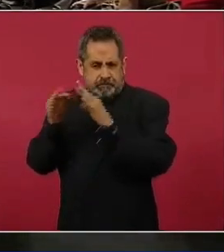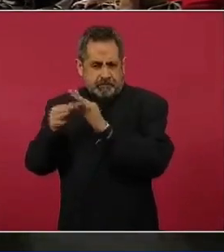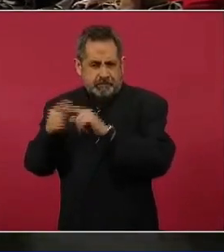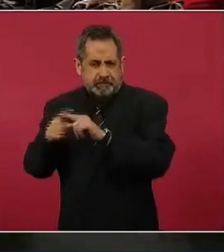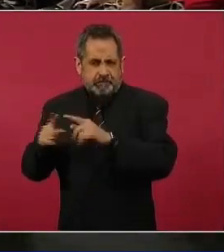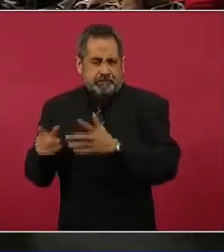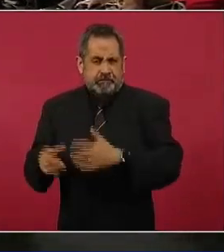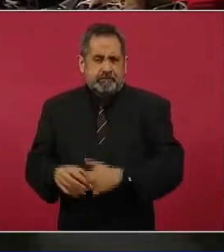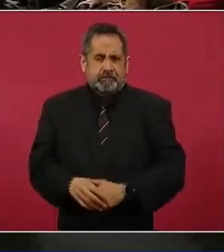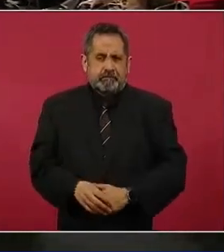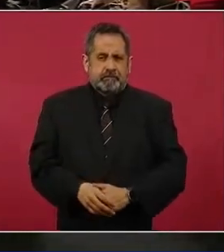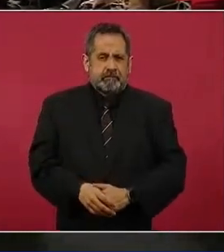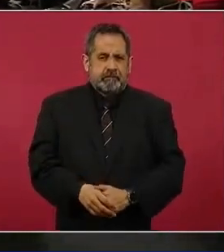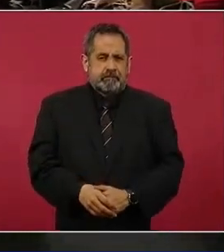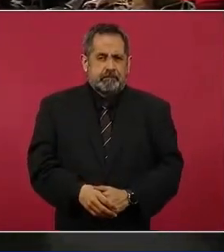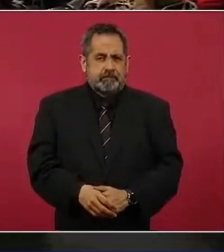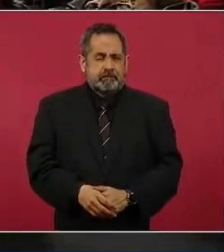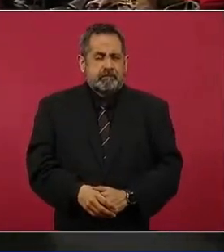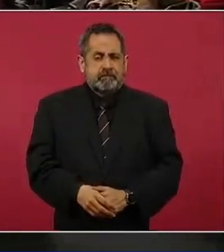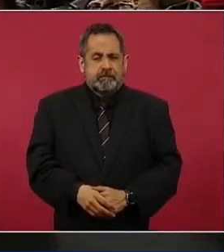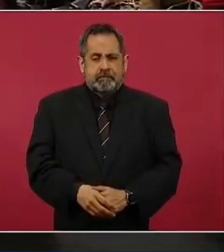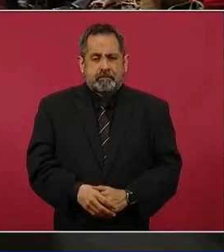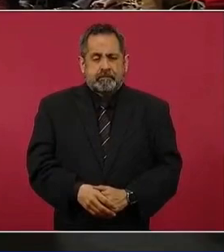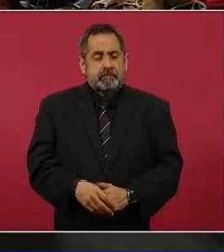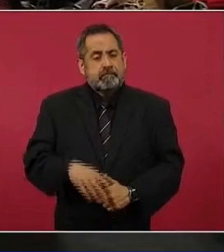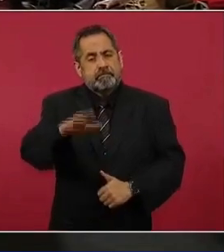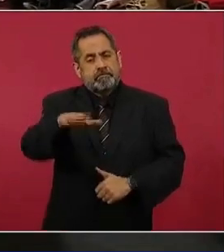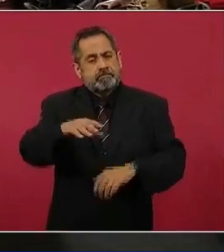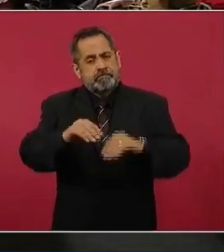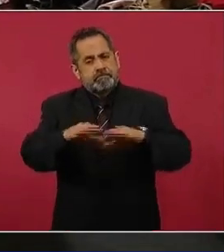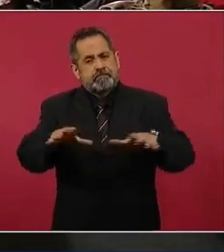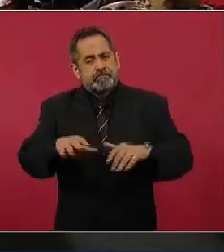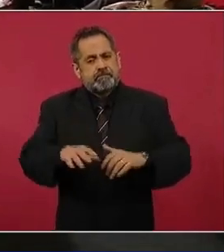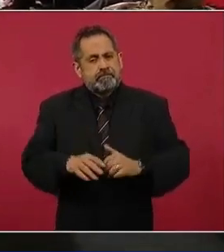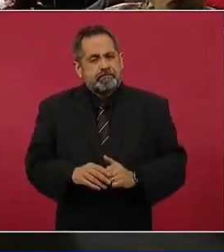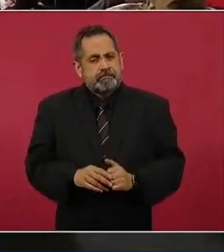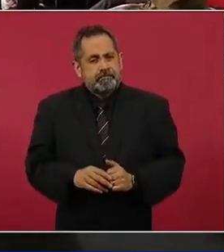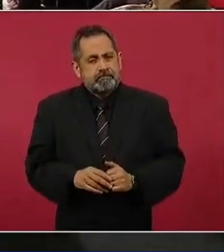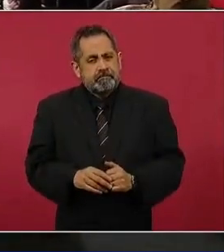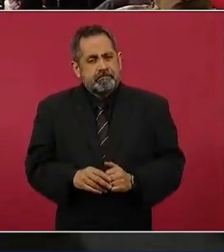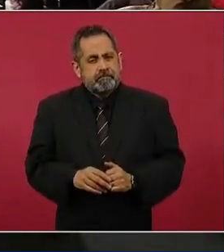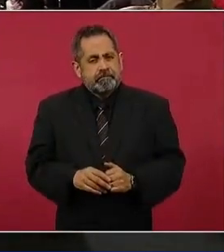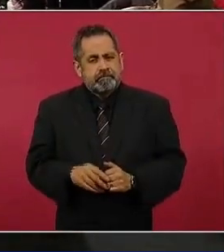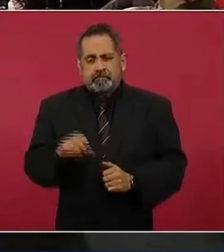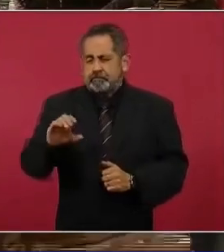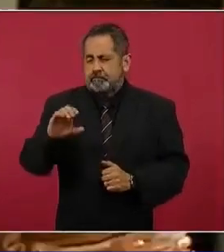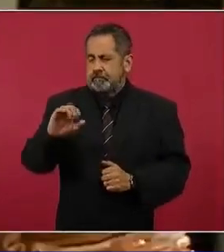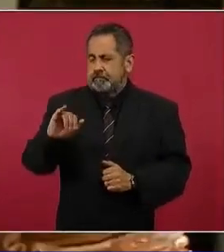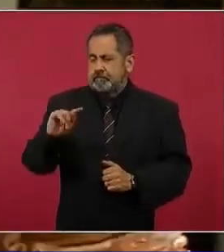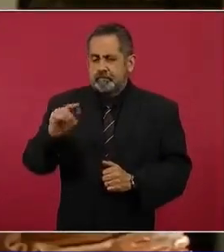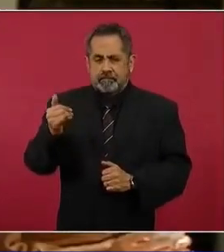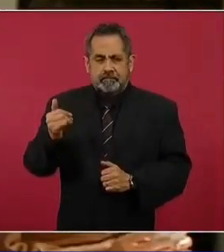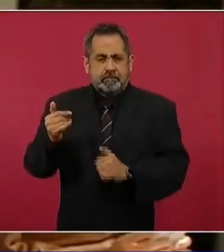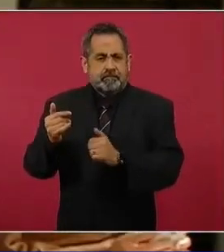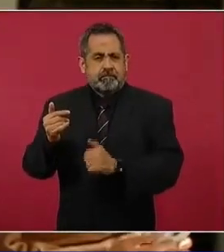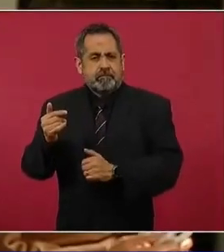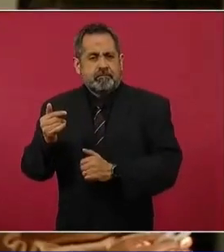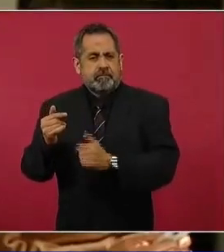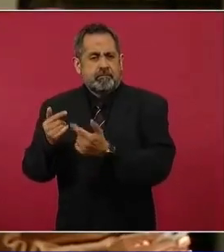Ya se anunció que Ciri Group va a vender su